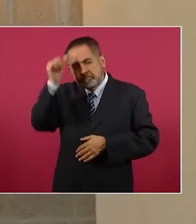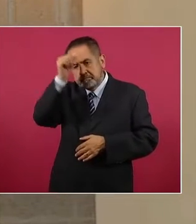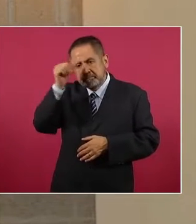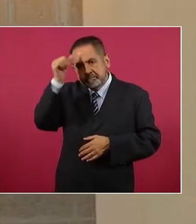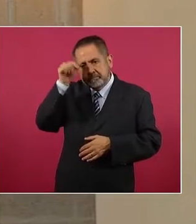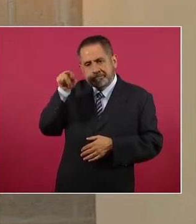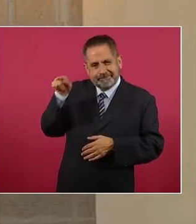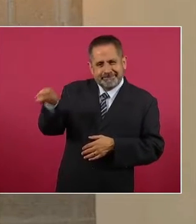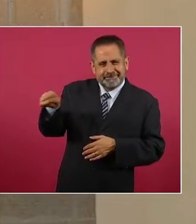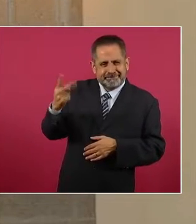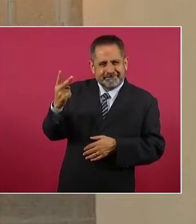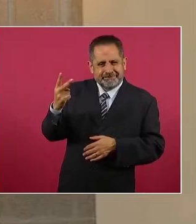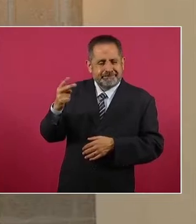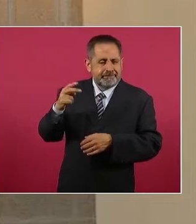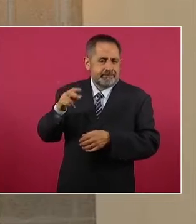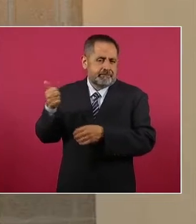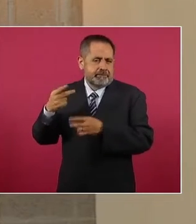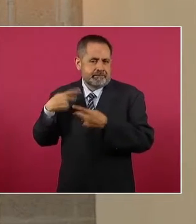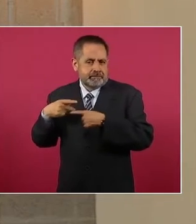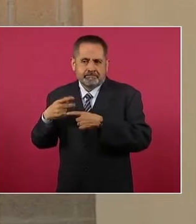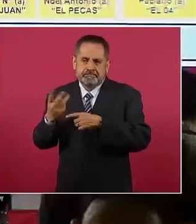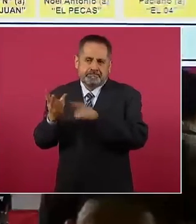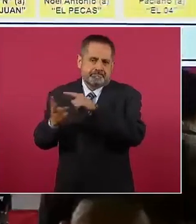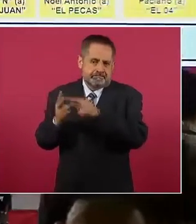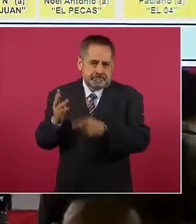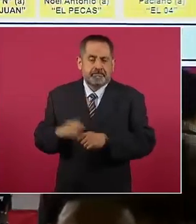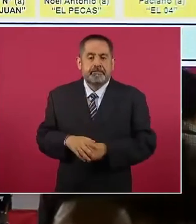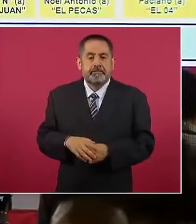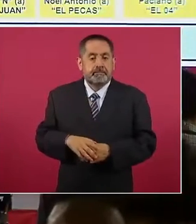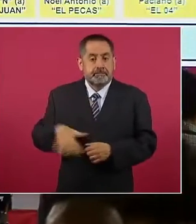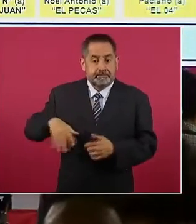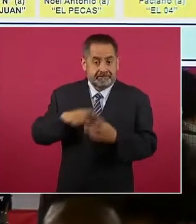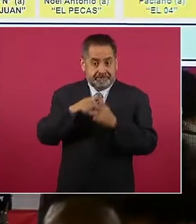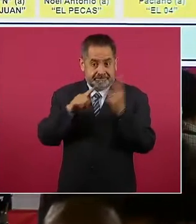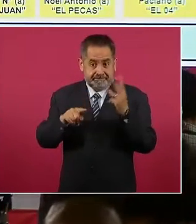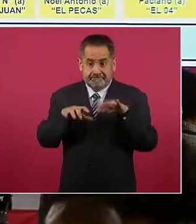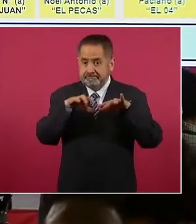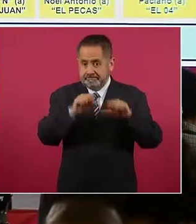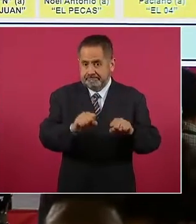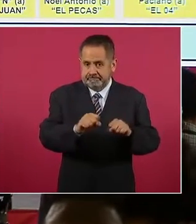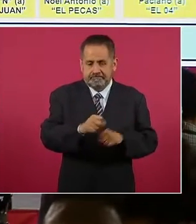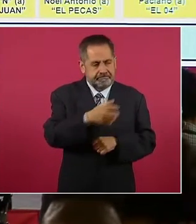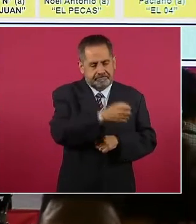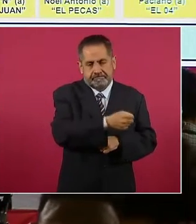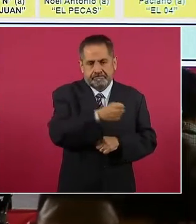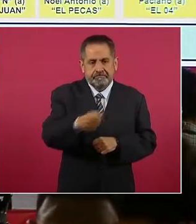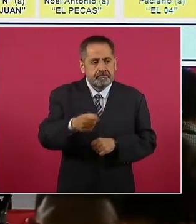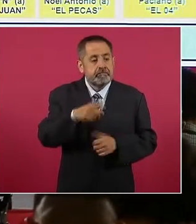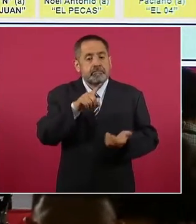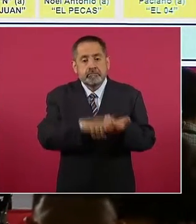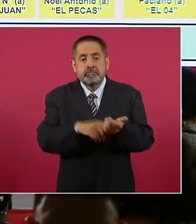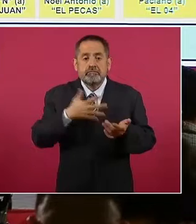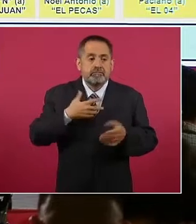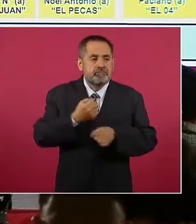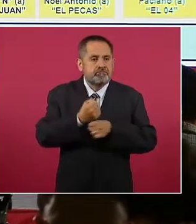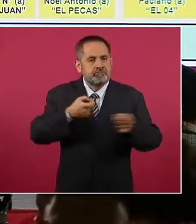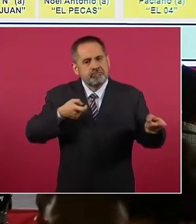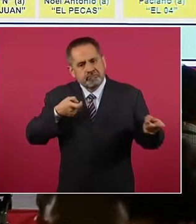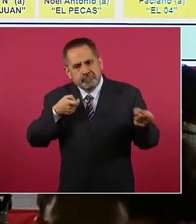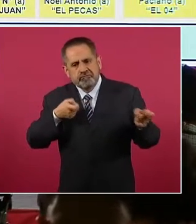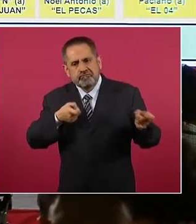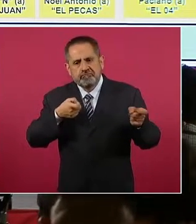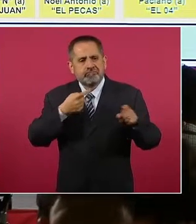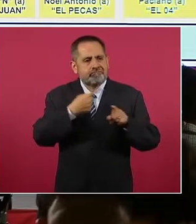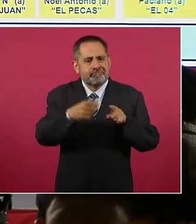Fueron detenidos Oton N., Noel N., Paciano N., se les aseguraron armas largas, cargadores y